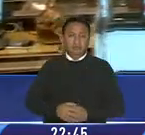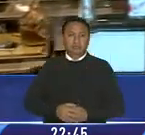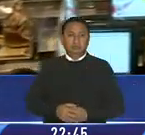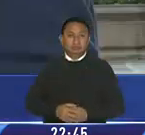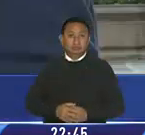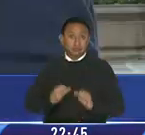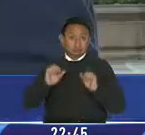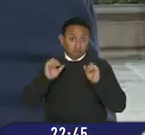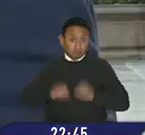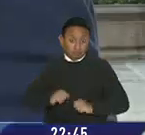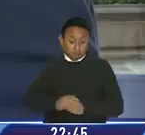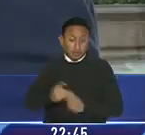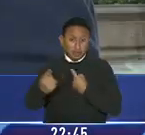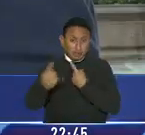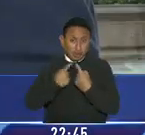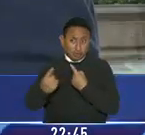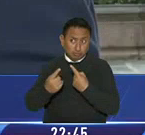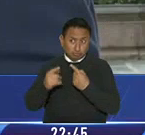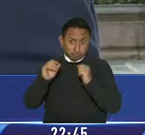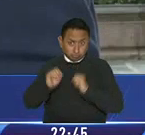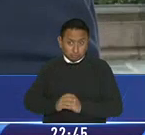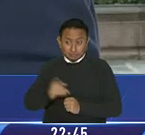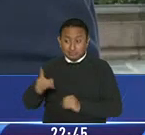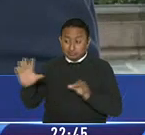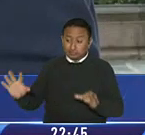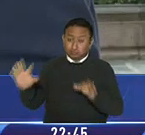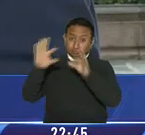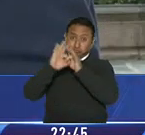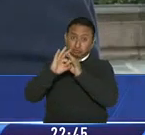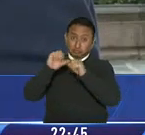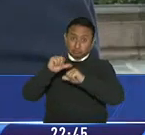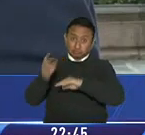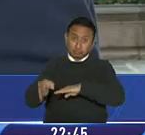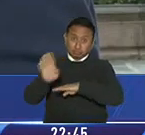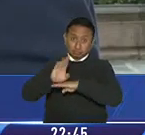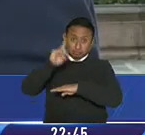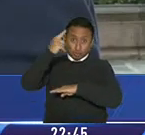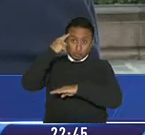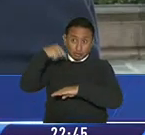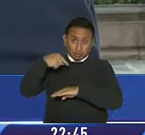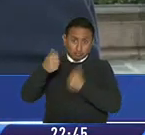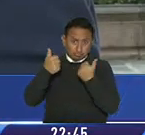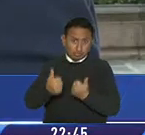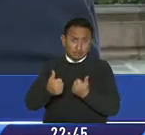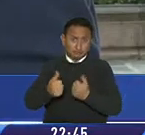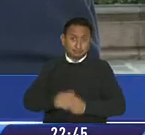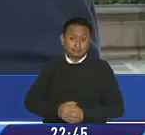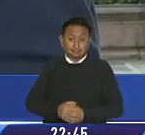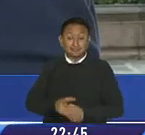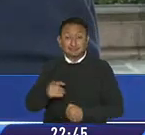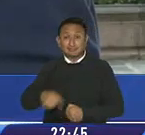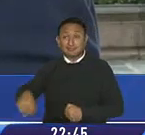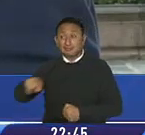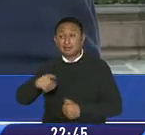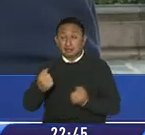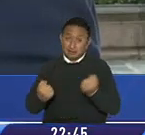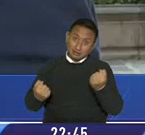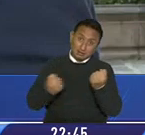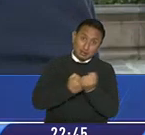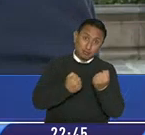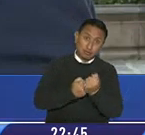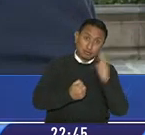se puede a través del diálogo mejorar la relación del gobierno con la asamblea y que la asamblea colabore